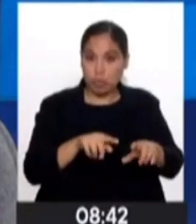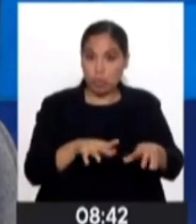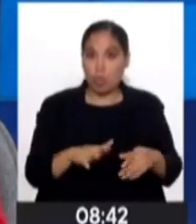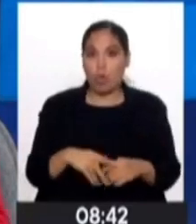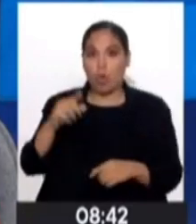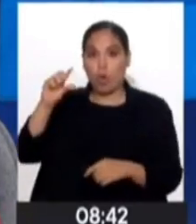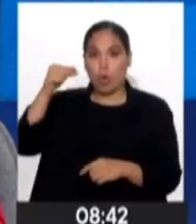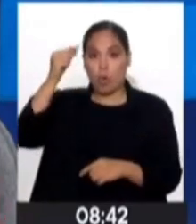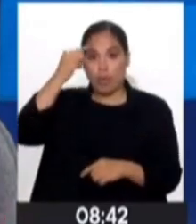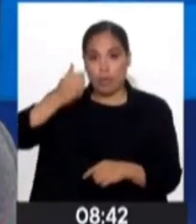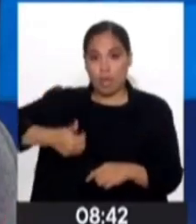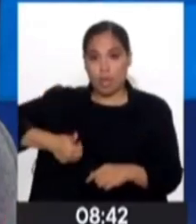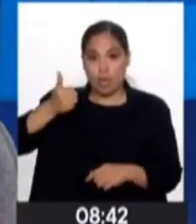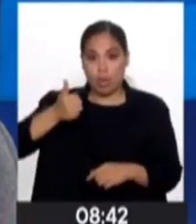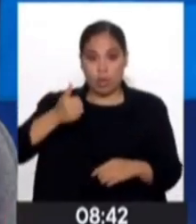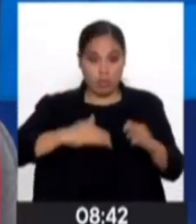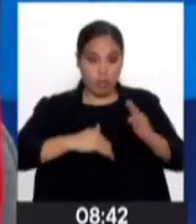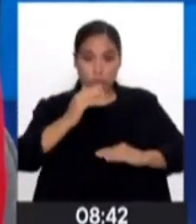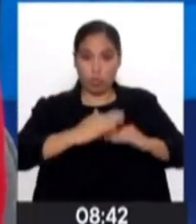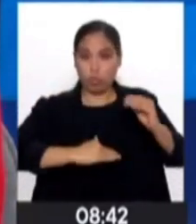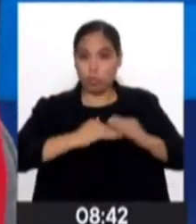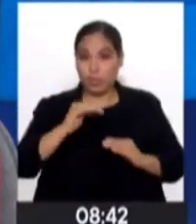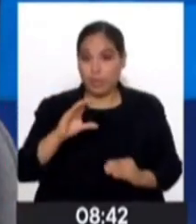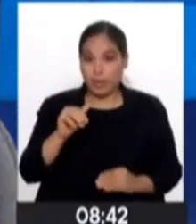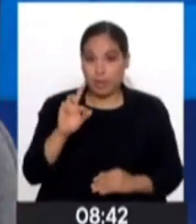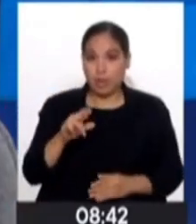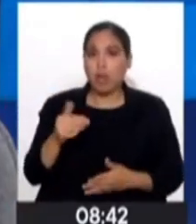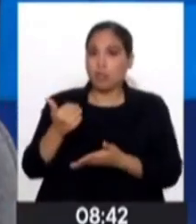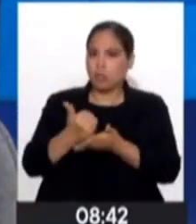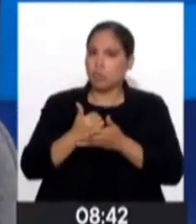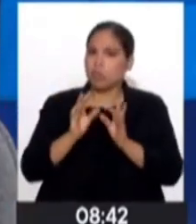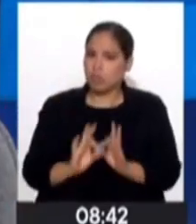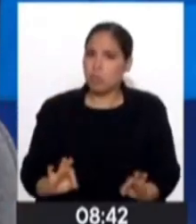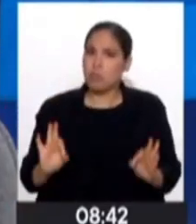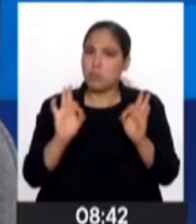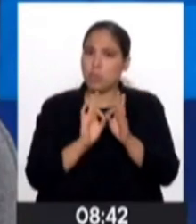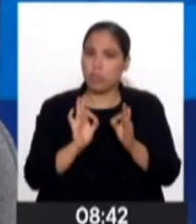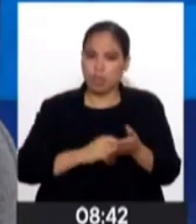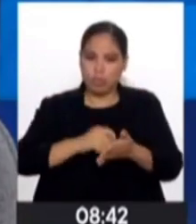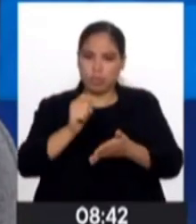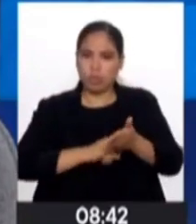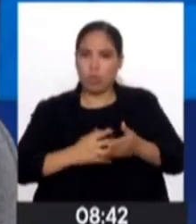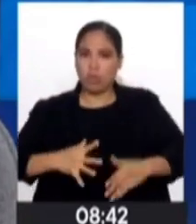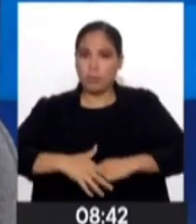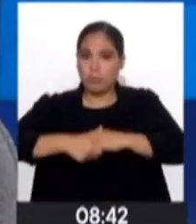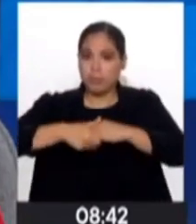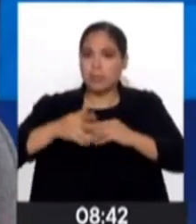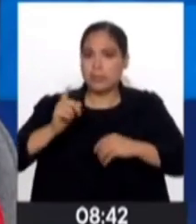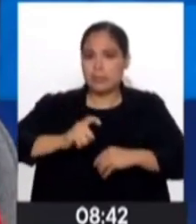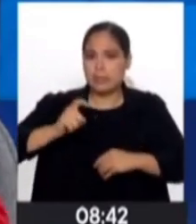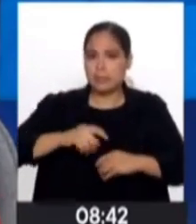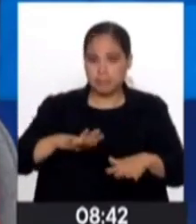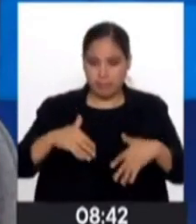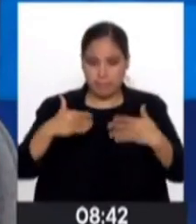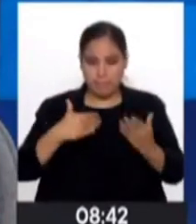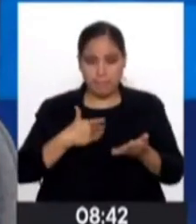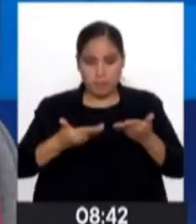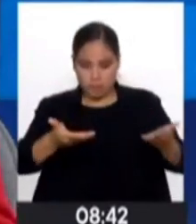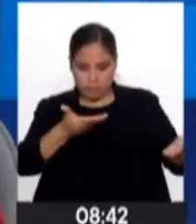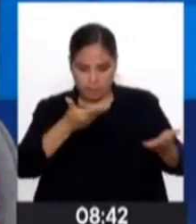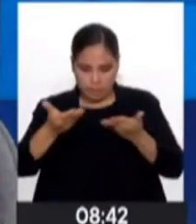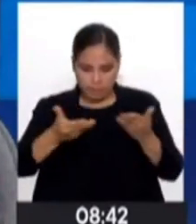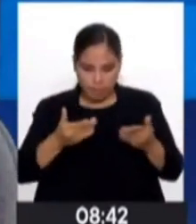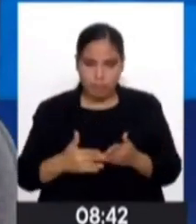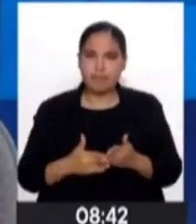nos va a construir un CAR. Mira qué gran ayuda. Esas alianzas estratégicas necesitamos para que nuestros servicios